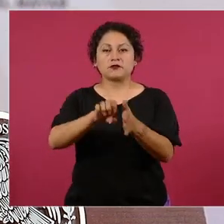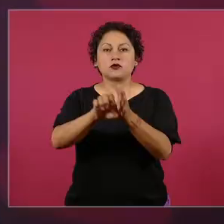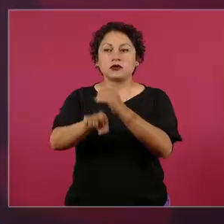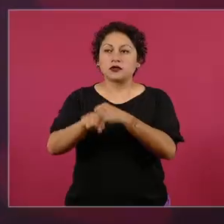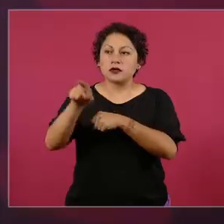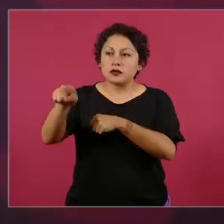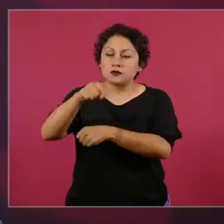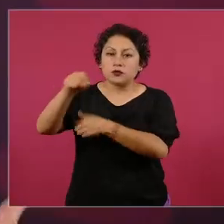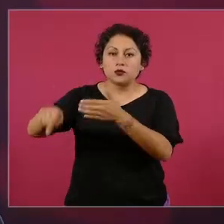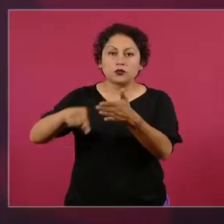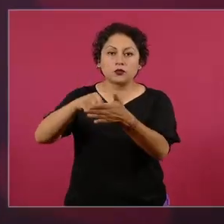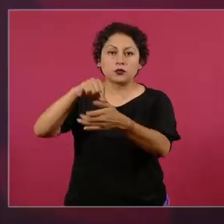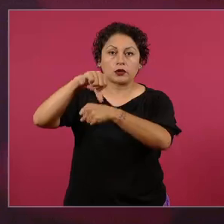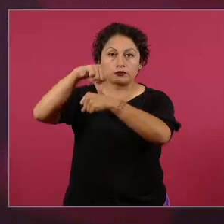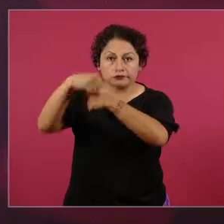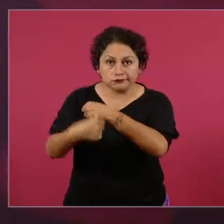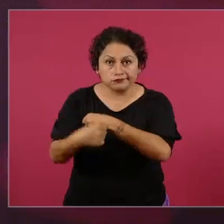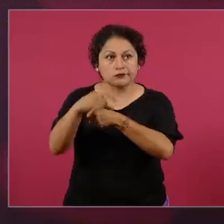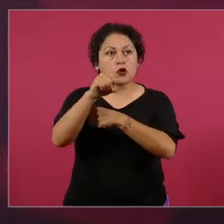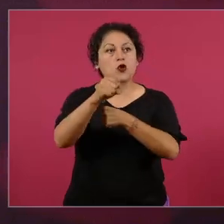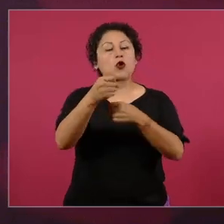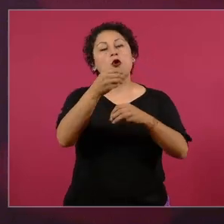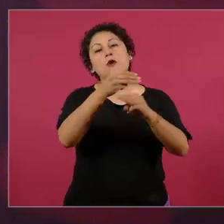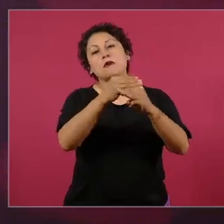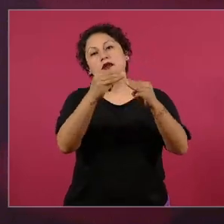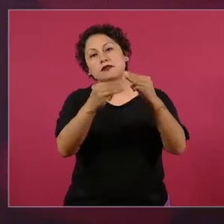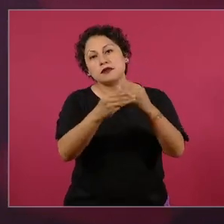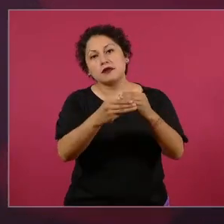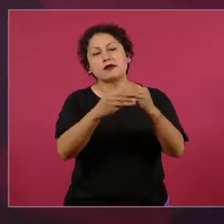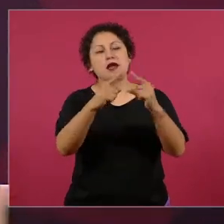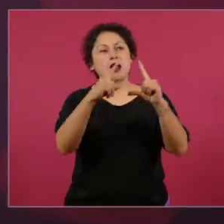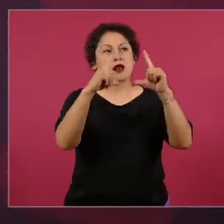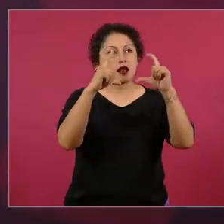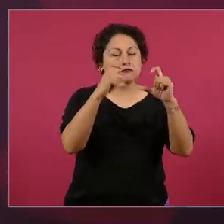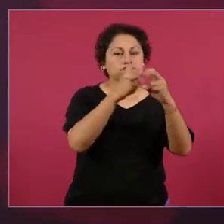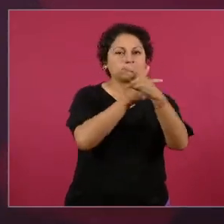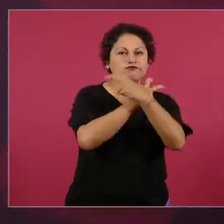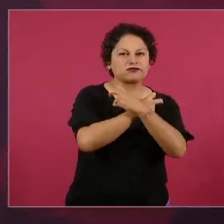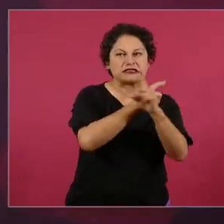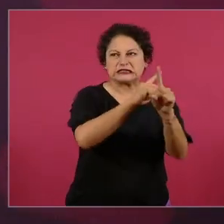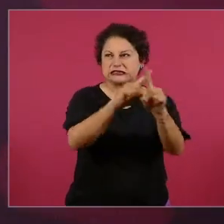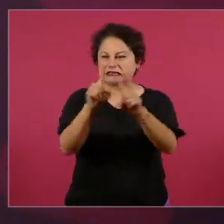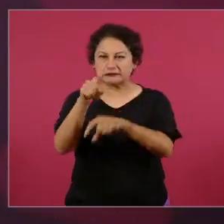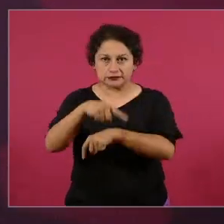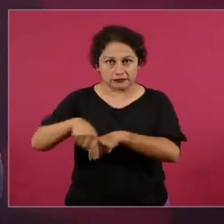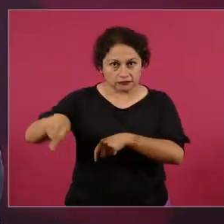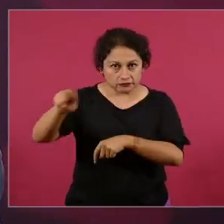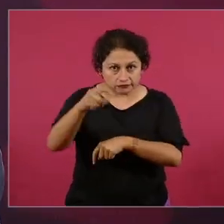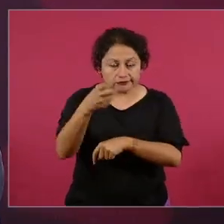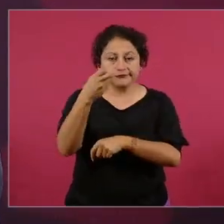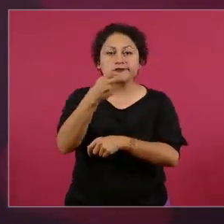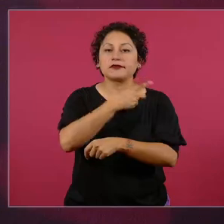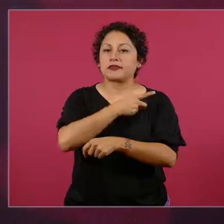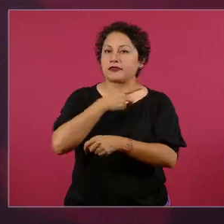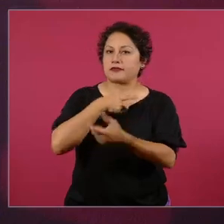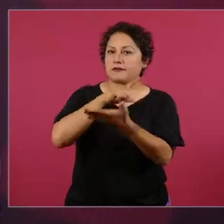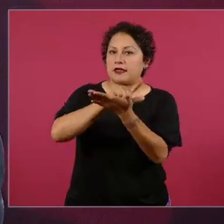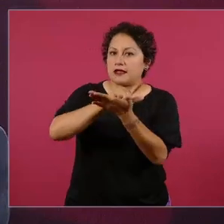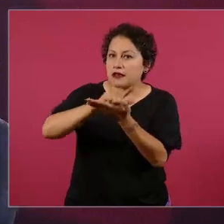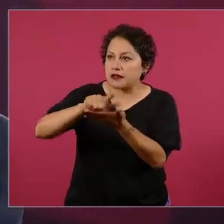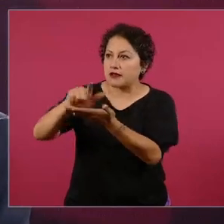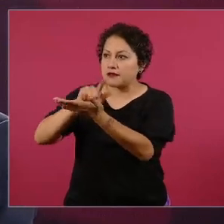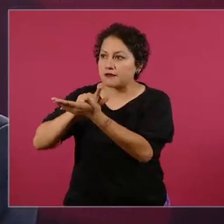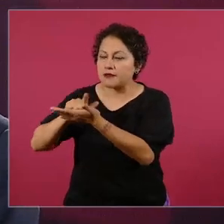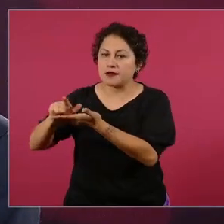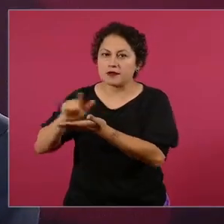donde está un equipo de imagen, un resonador magnético, no es la misma que en cualquier otro lugar. Y eso en el Seguro Social,